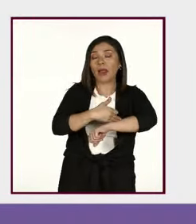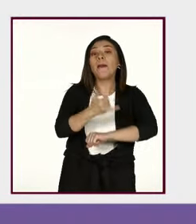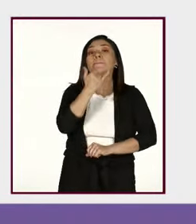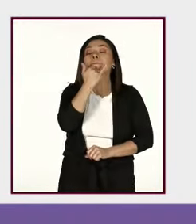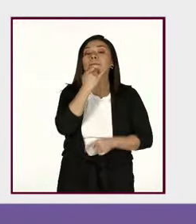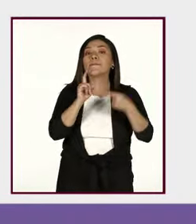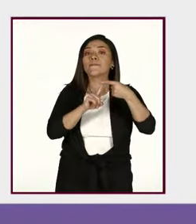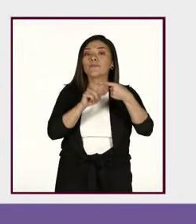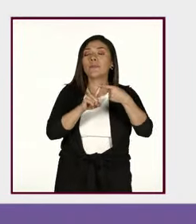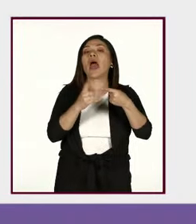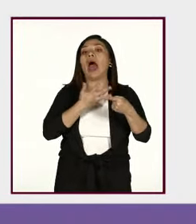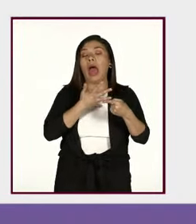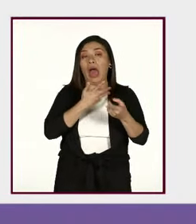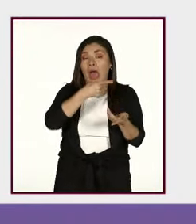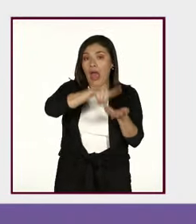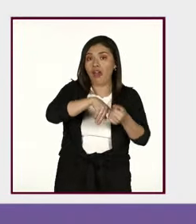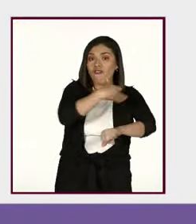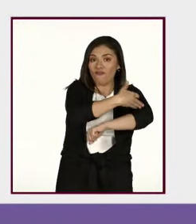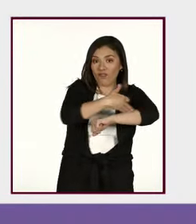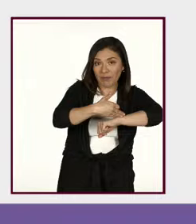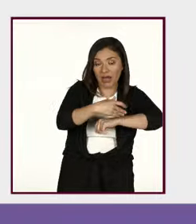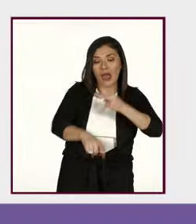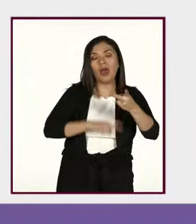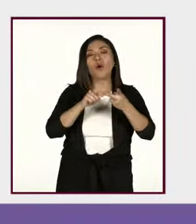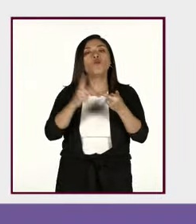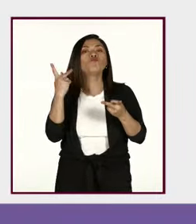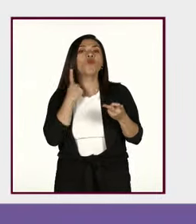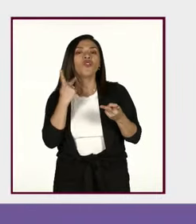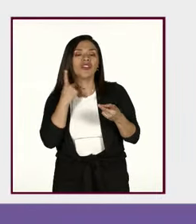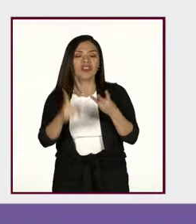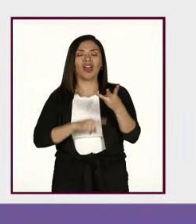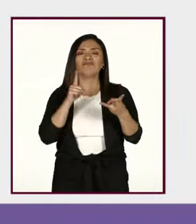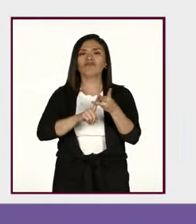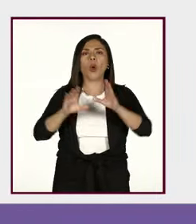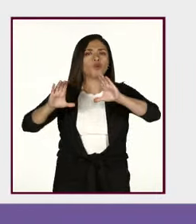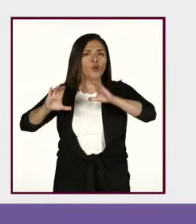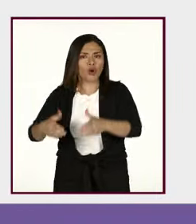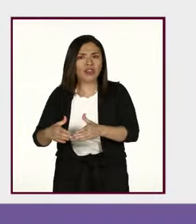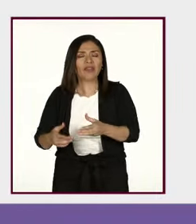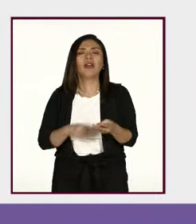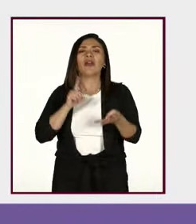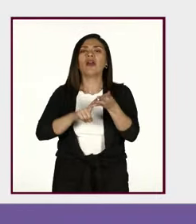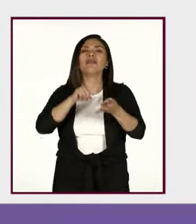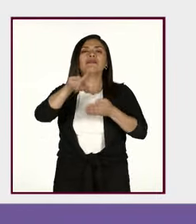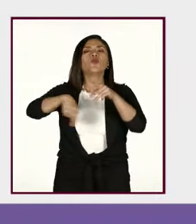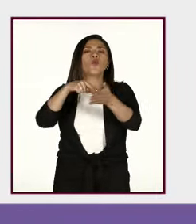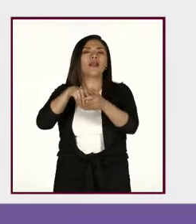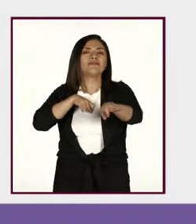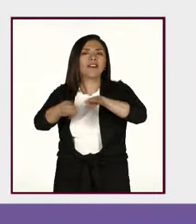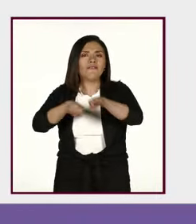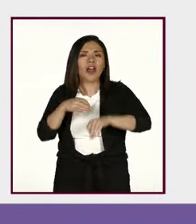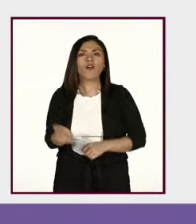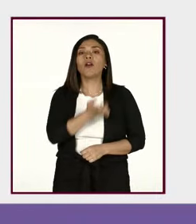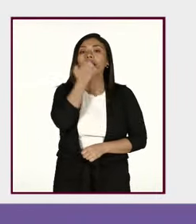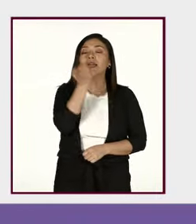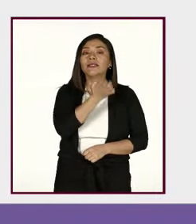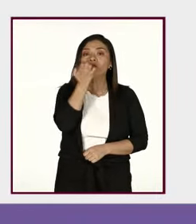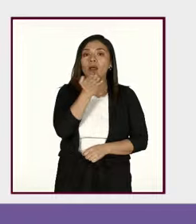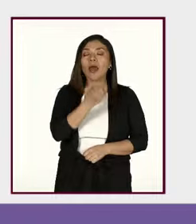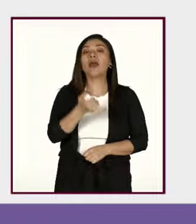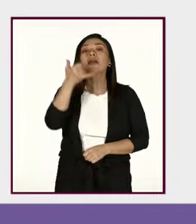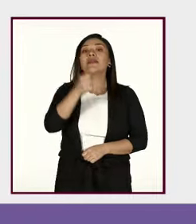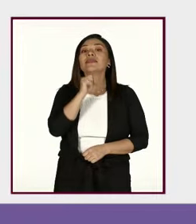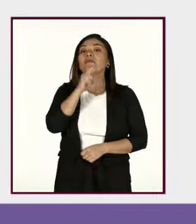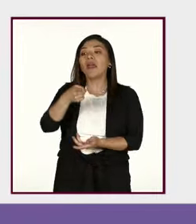en el ámbito ocurre en la familia, en lo político, en lo comunitario, en lo laboral, lo escolar y en lo